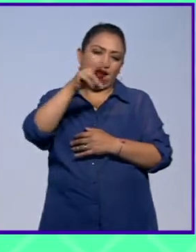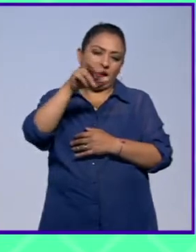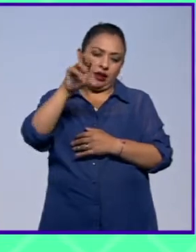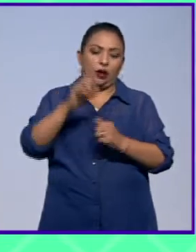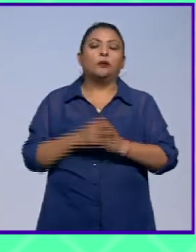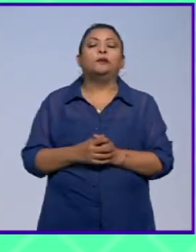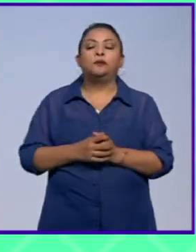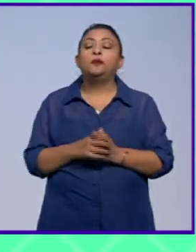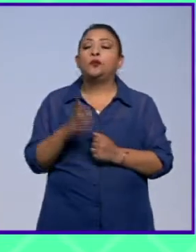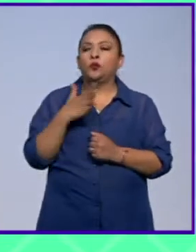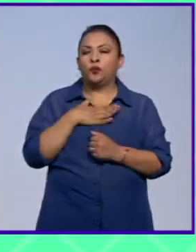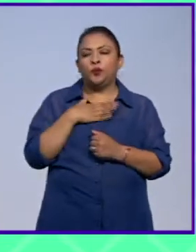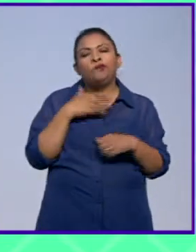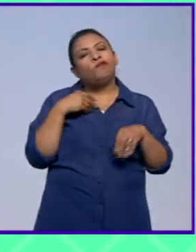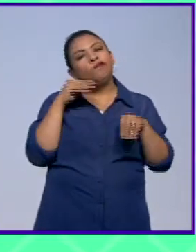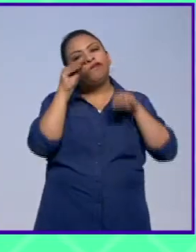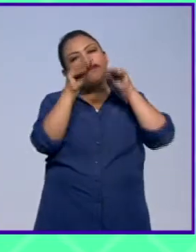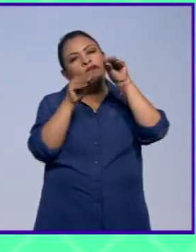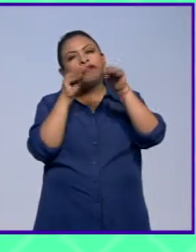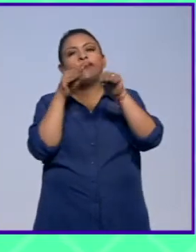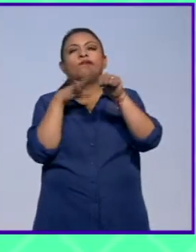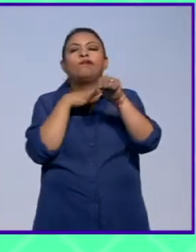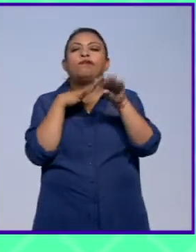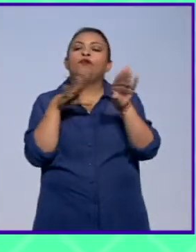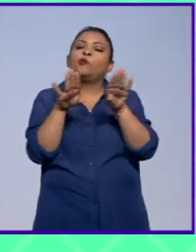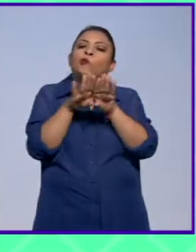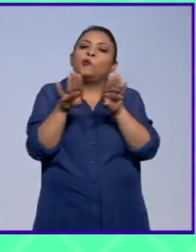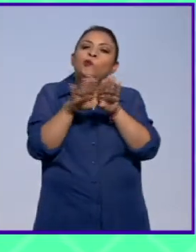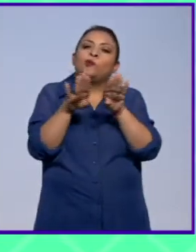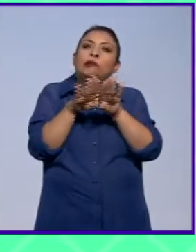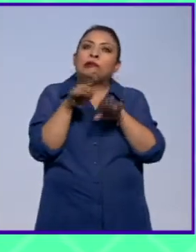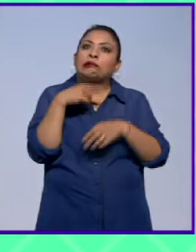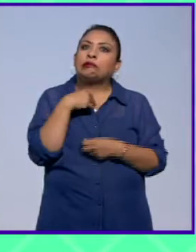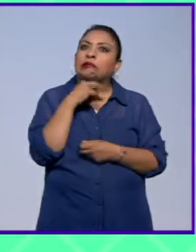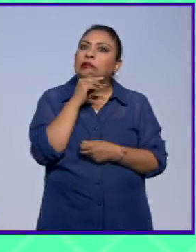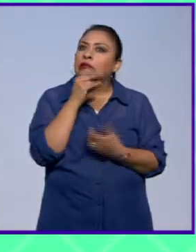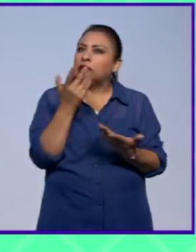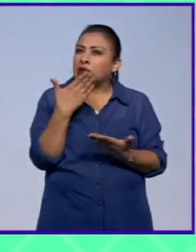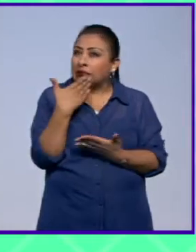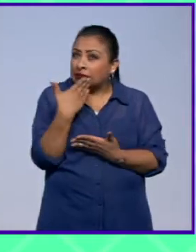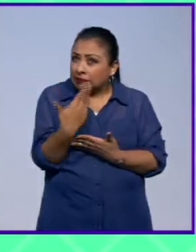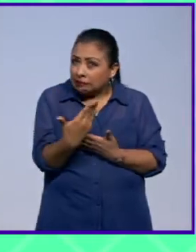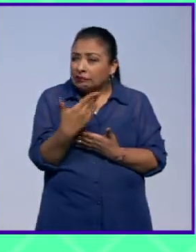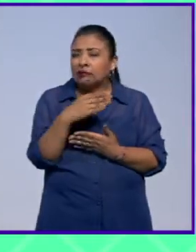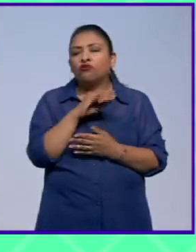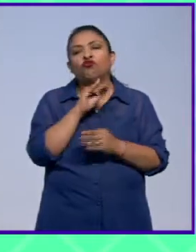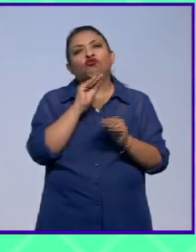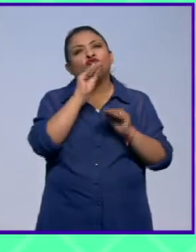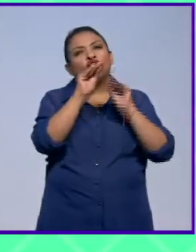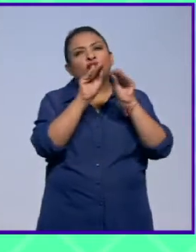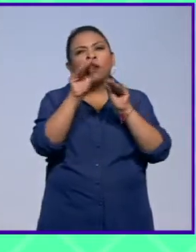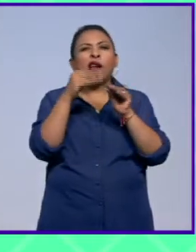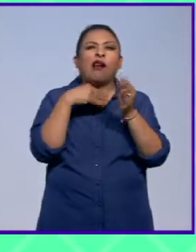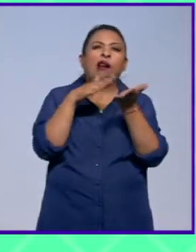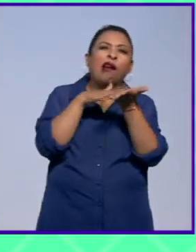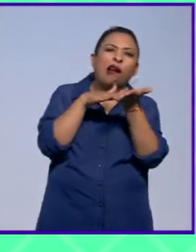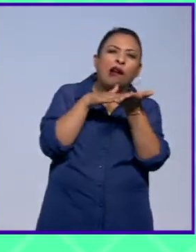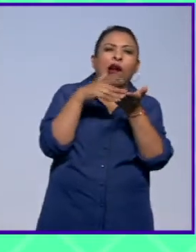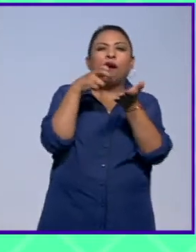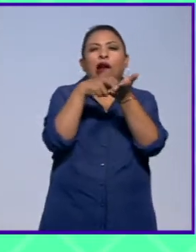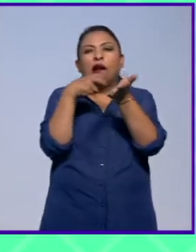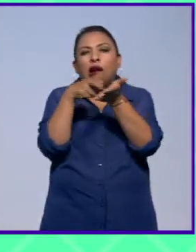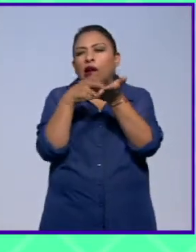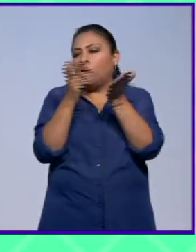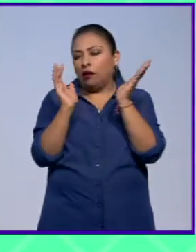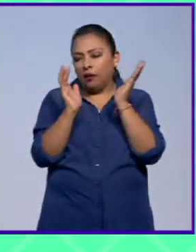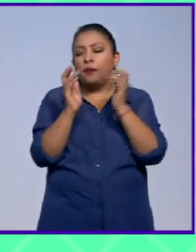está haciendo siempre hay como un factor de preocupación por que salga bien y que hay que borrar y corregir y todo